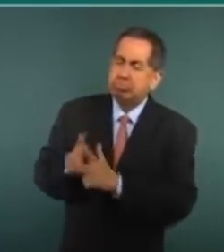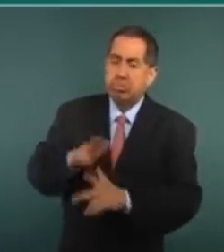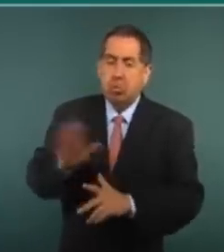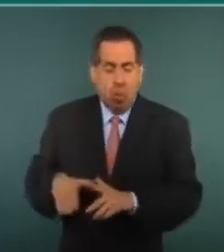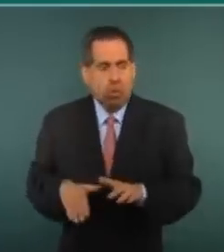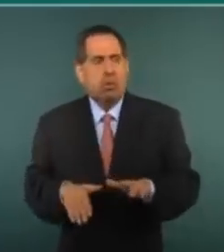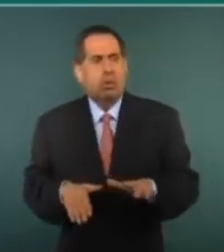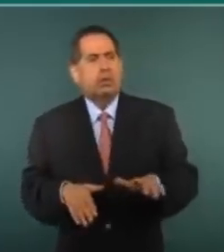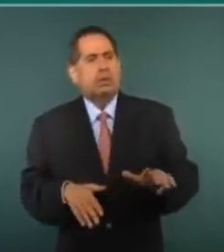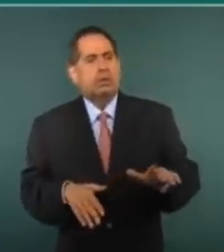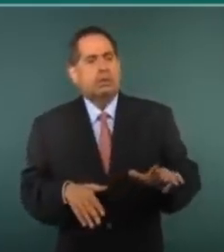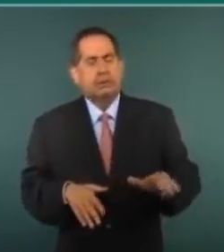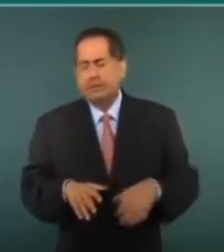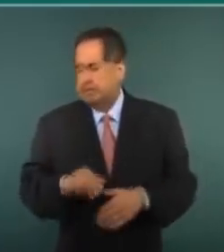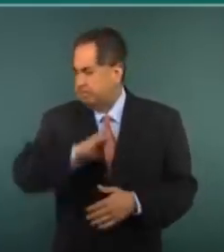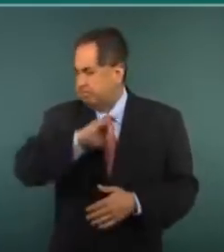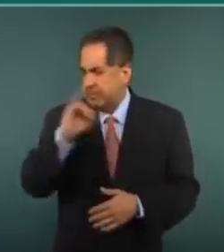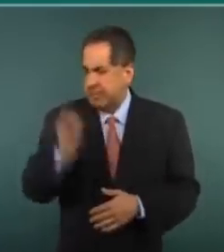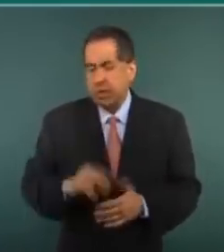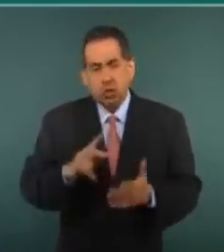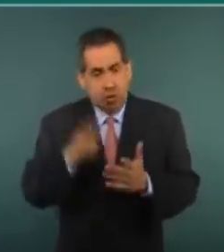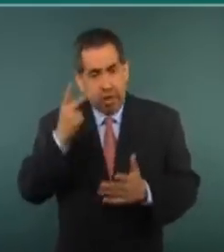Entonces, nunca más eso.